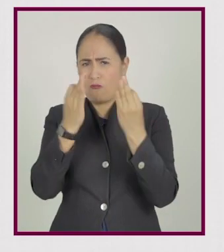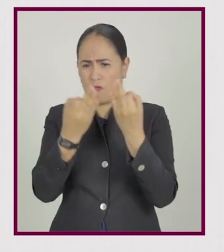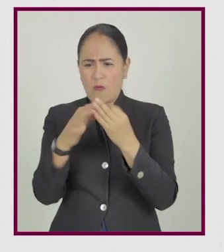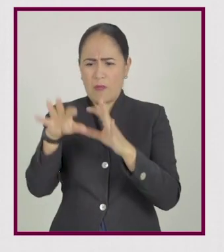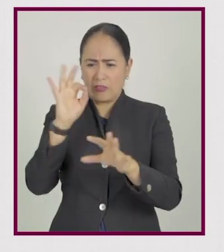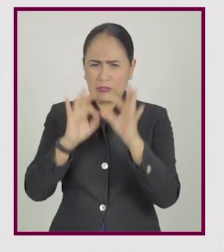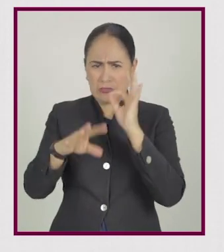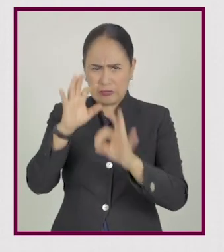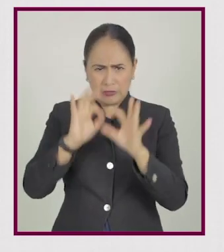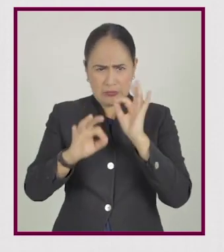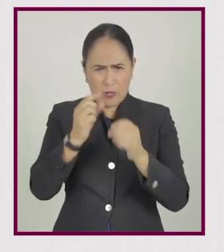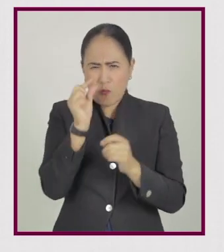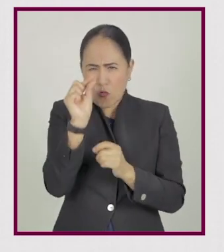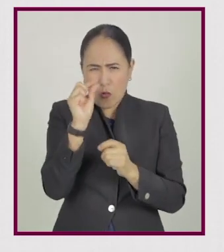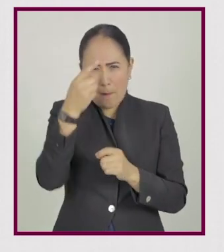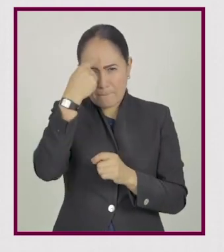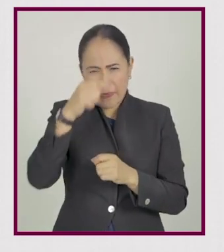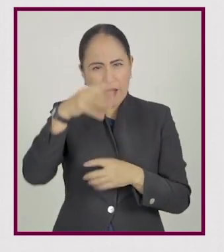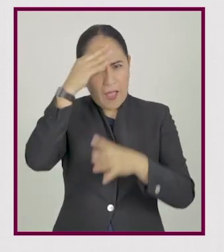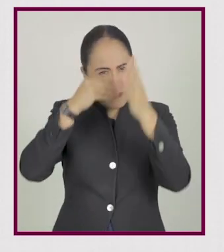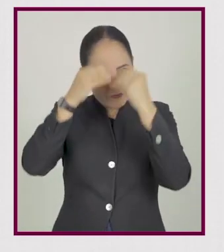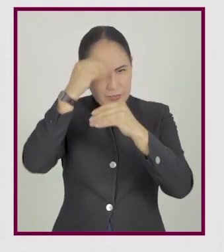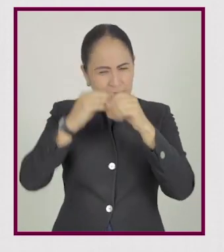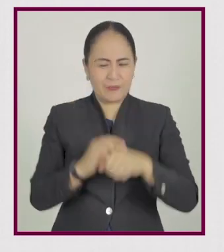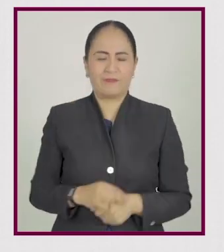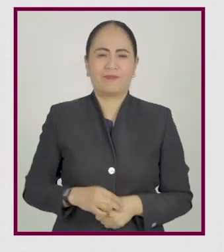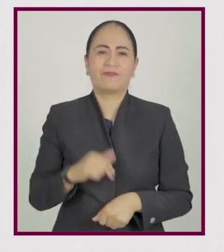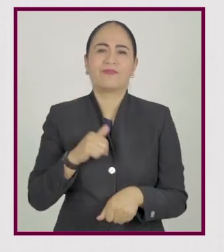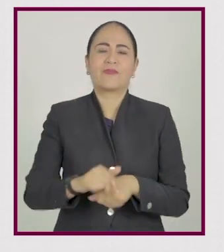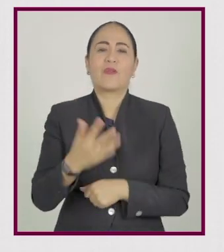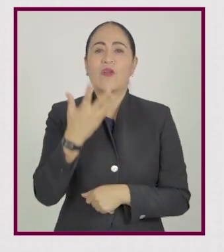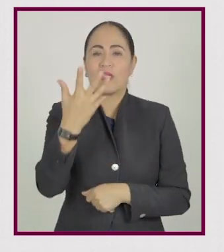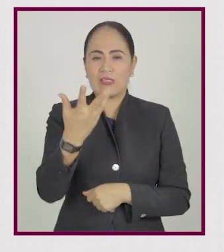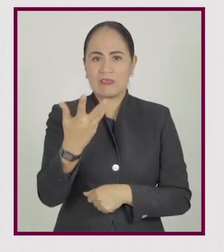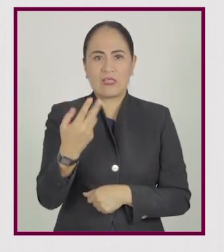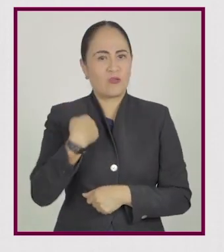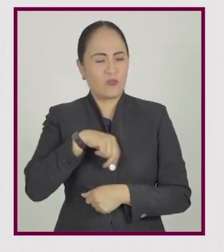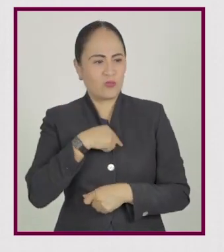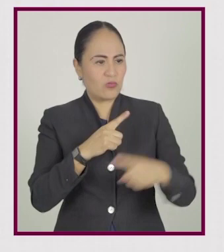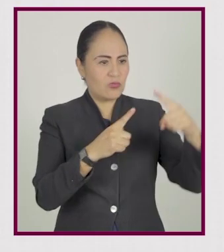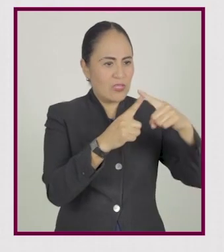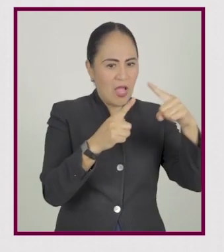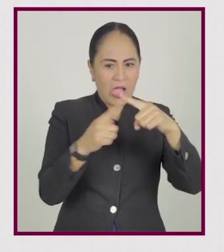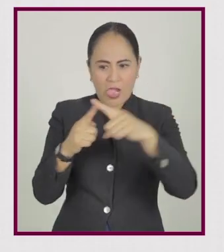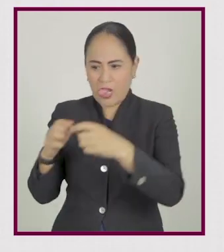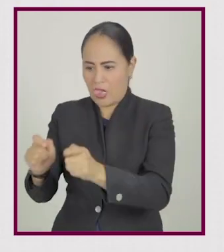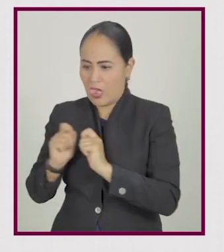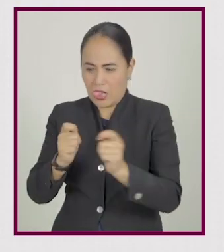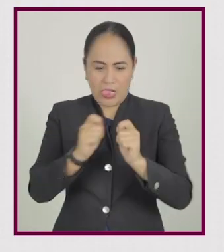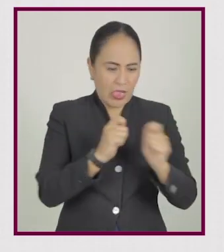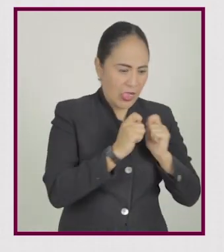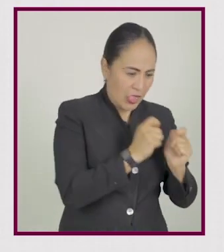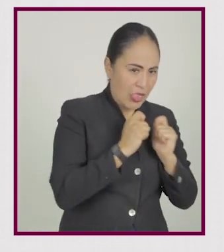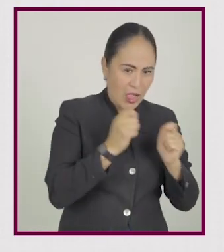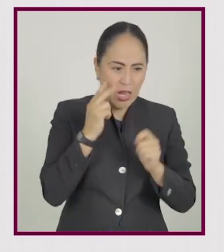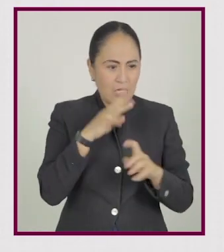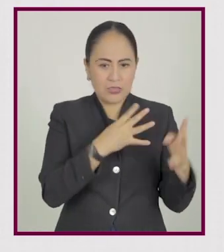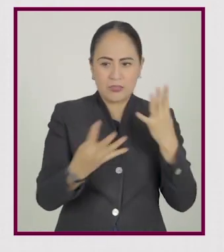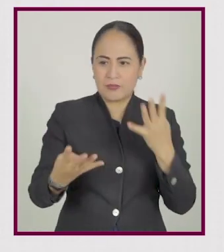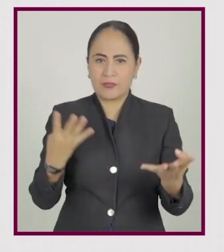de todas las modalidades para poder aprender. Quinto. Somos multitarea. Falso.